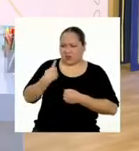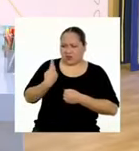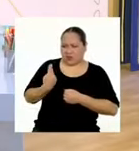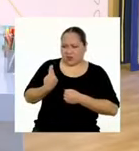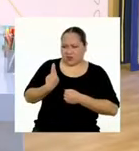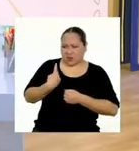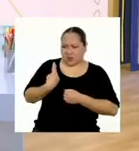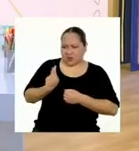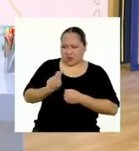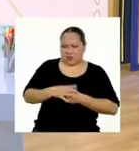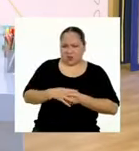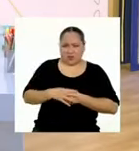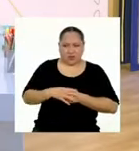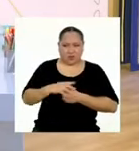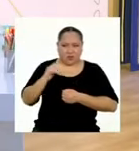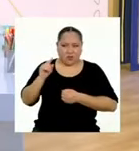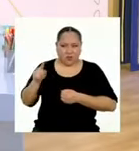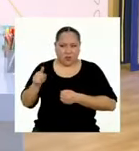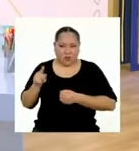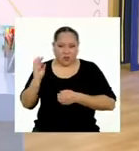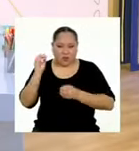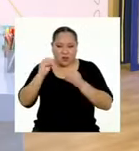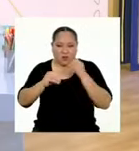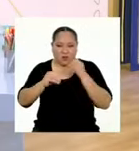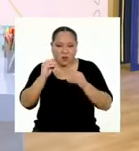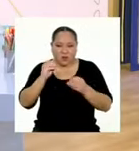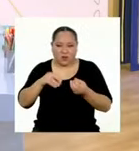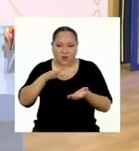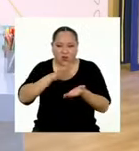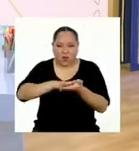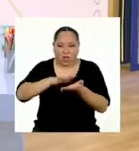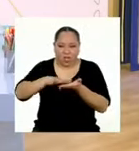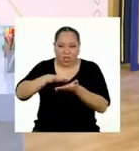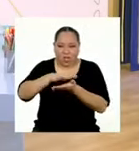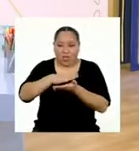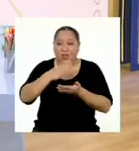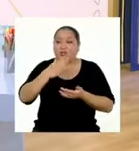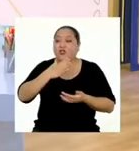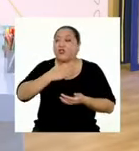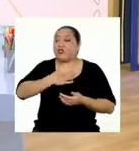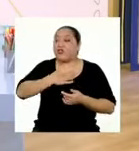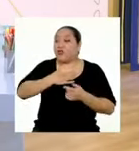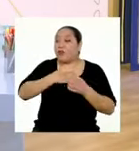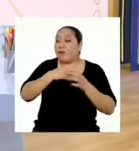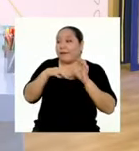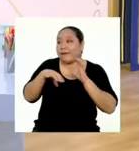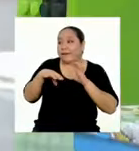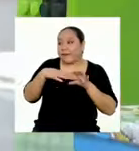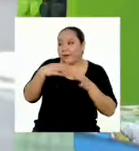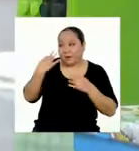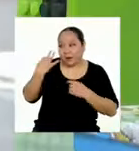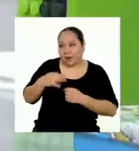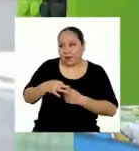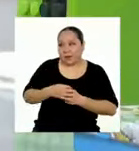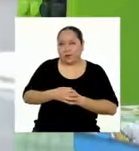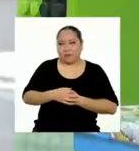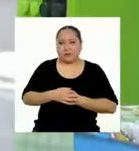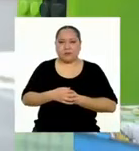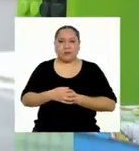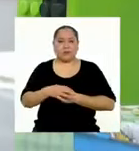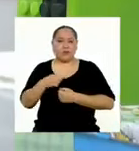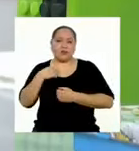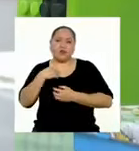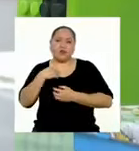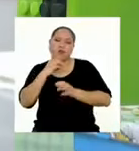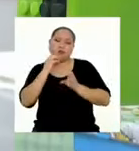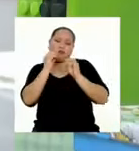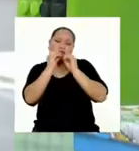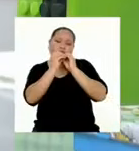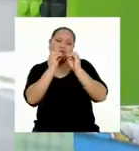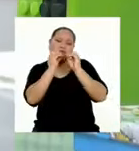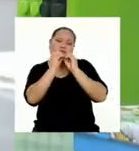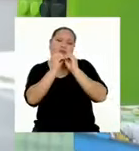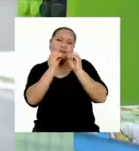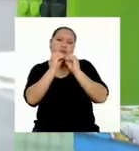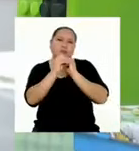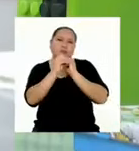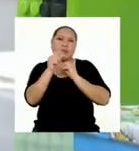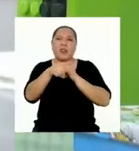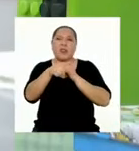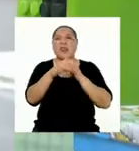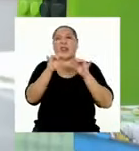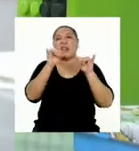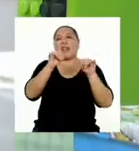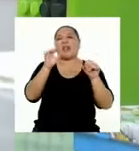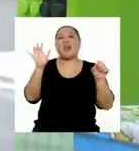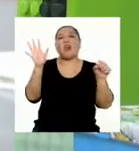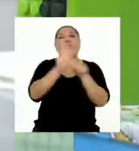¿Nosotros? Oye, no habrás estado metiendo mano en la infografía que yo hice, ¿no? Solo son unos ajustes para que quede